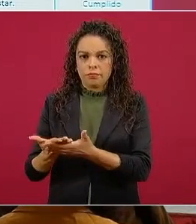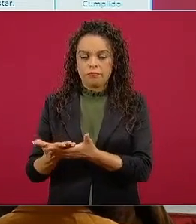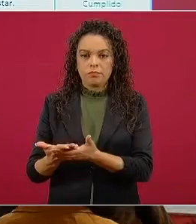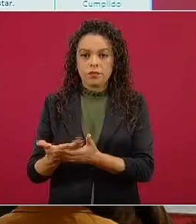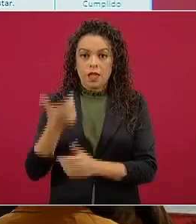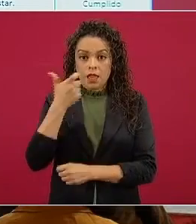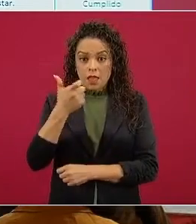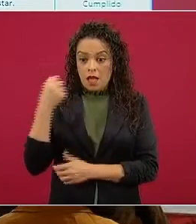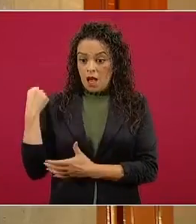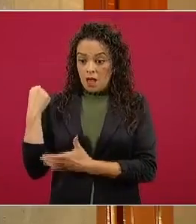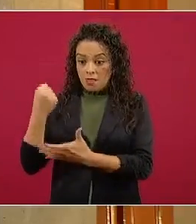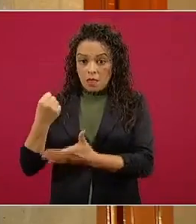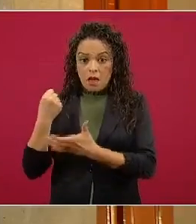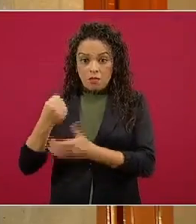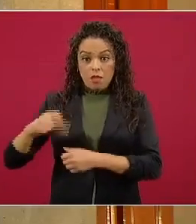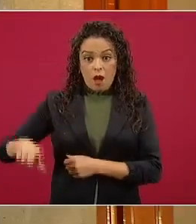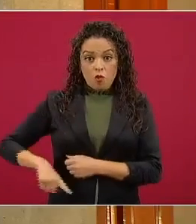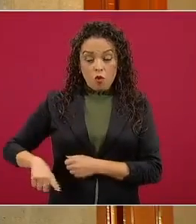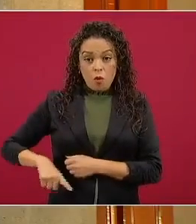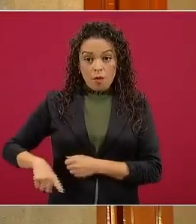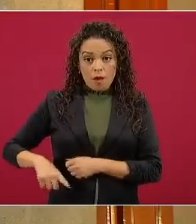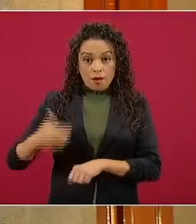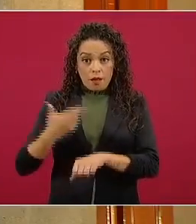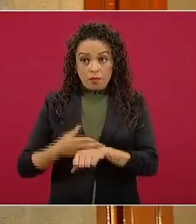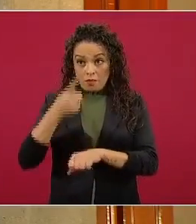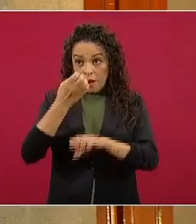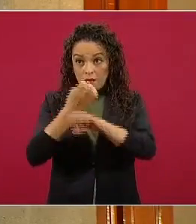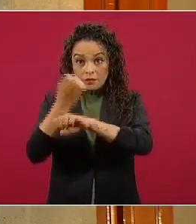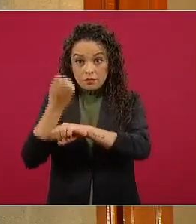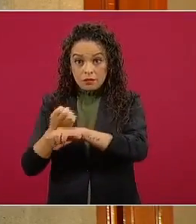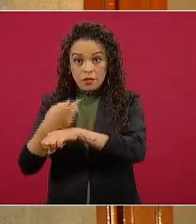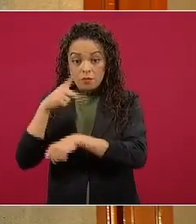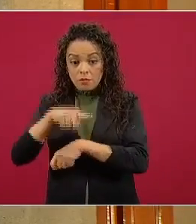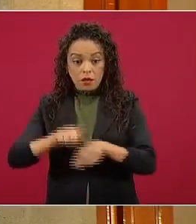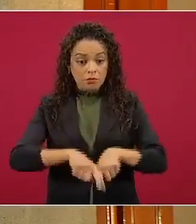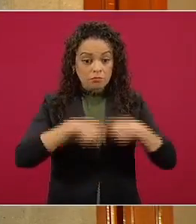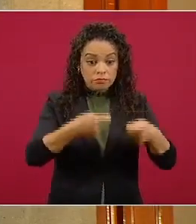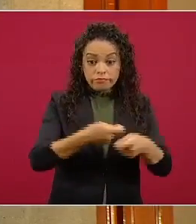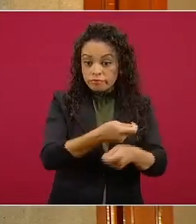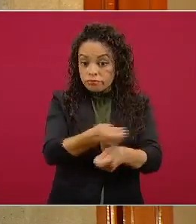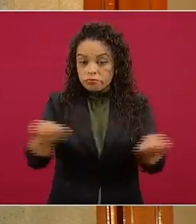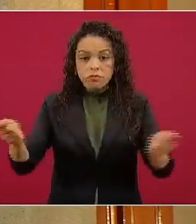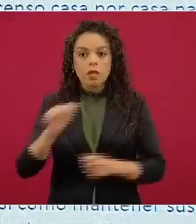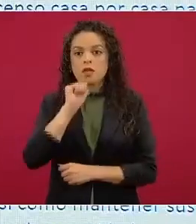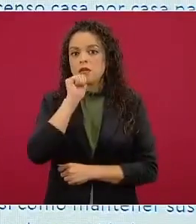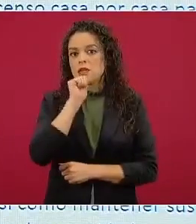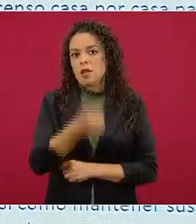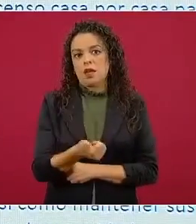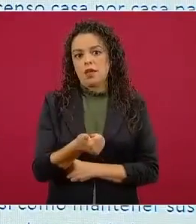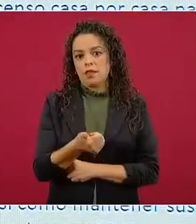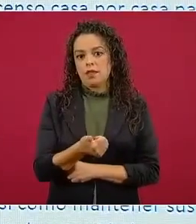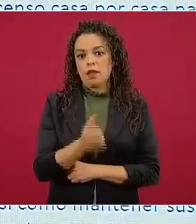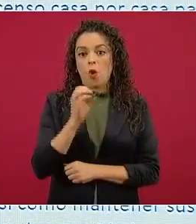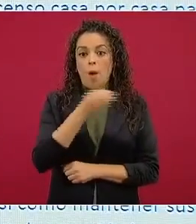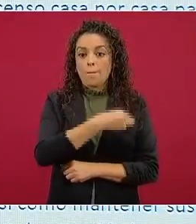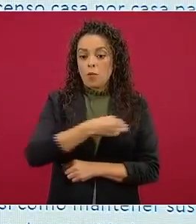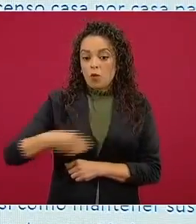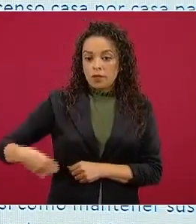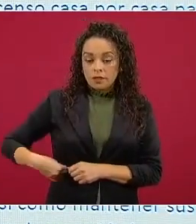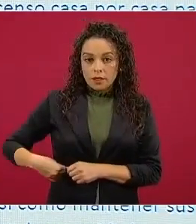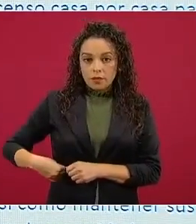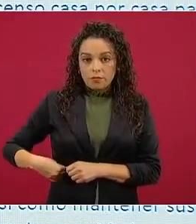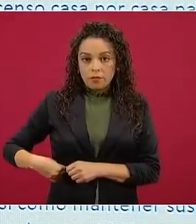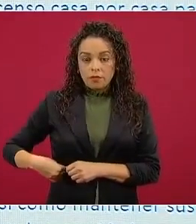a los gobiernos estatales y no llegaba, o a gobiernos municipales, y no llegaba a las comunidades